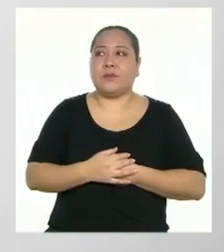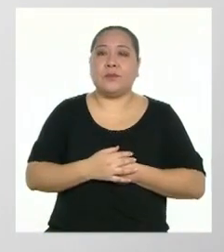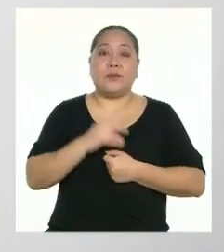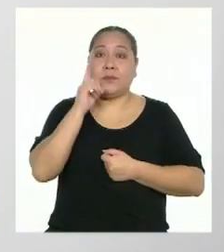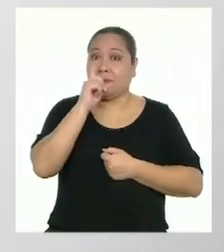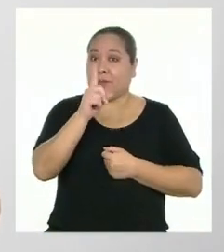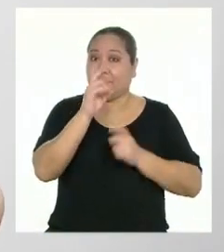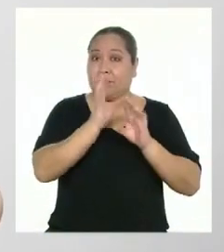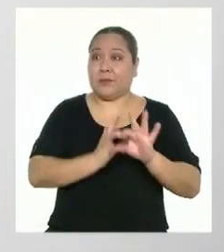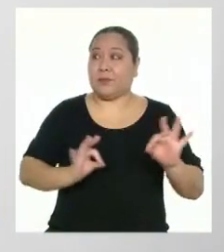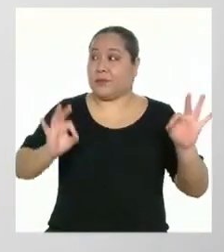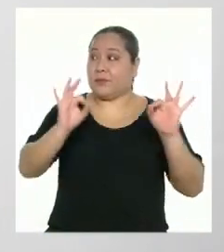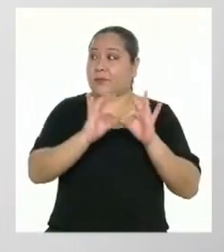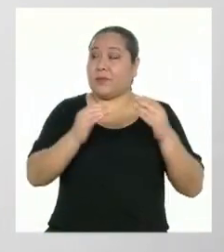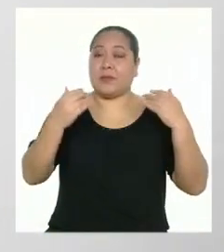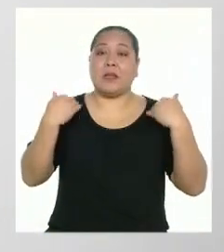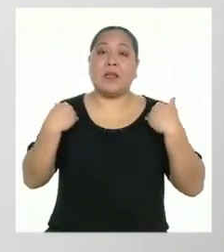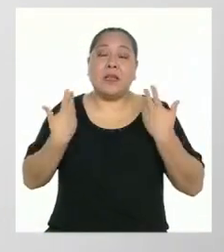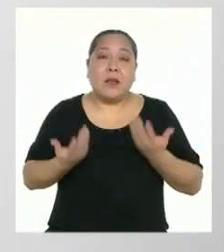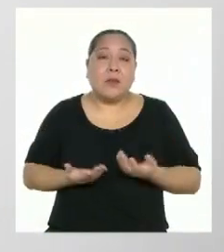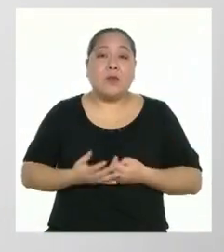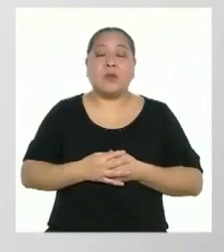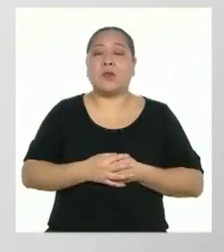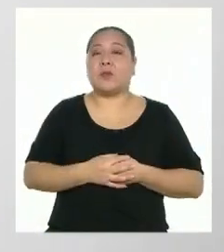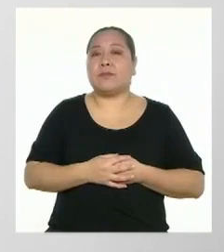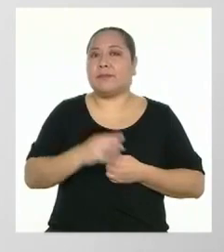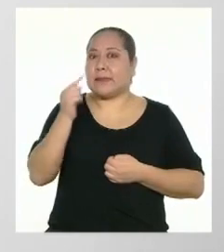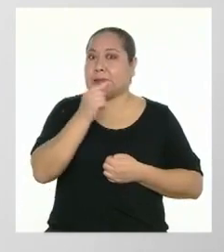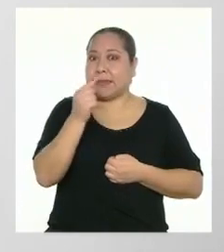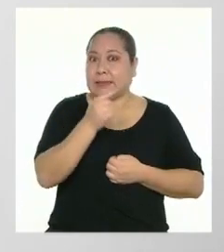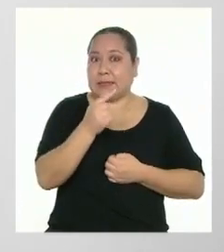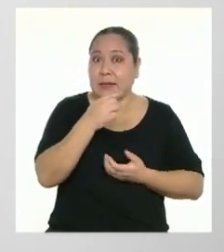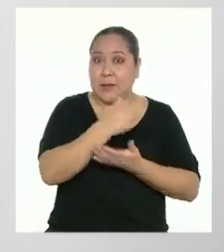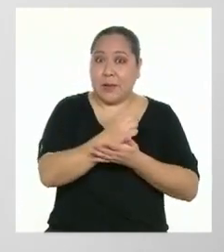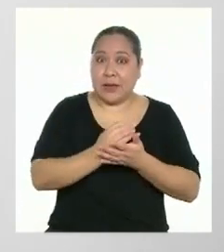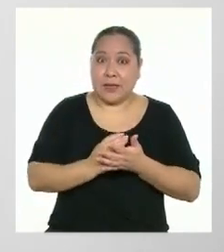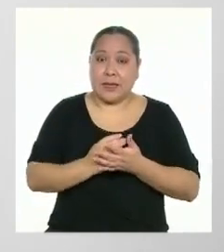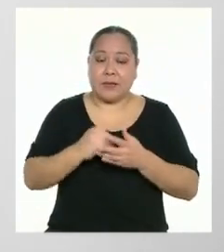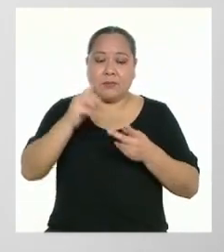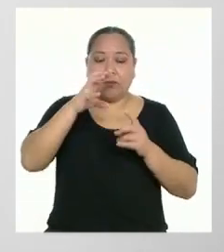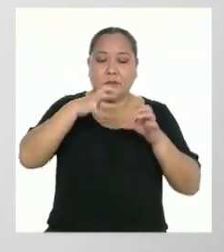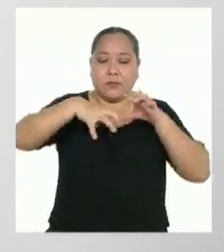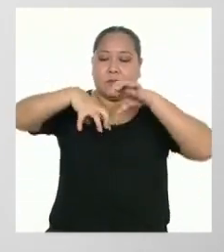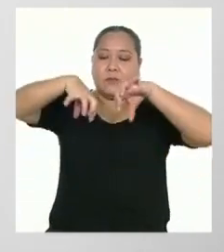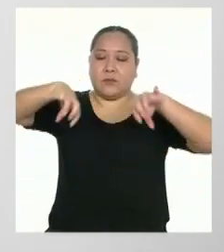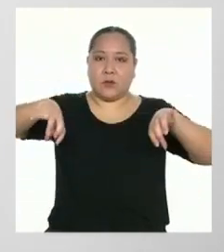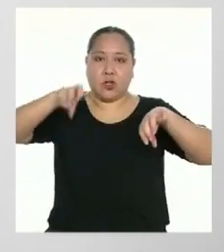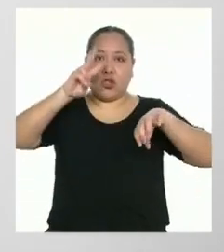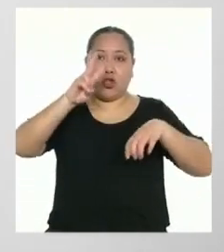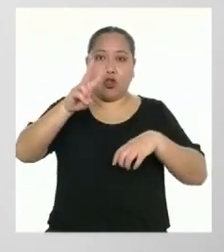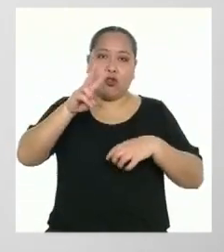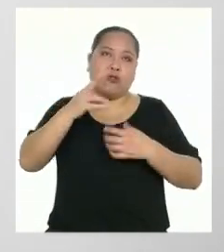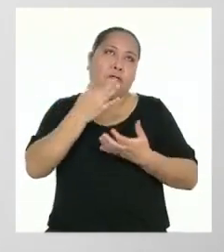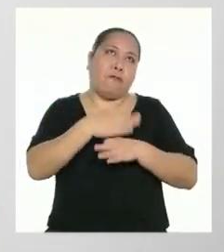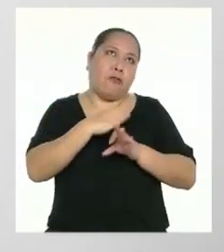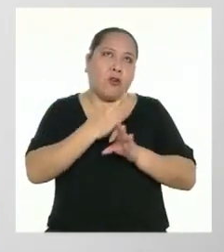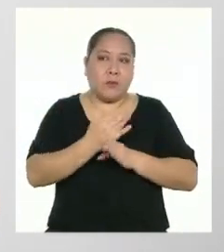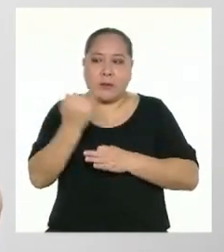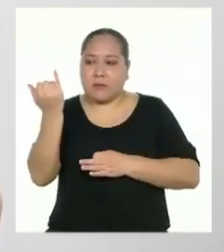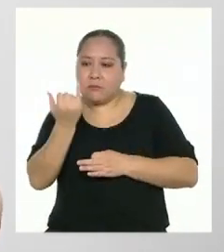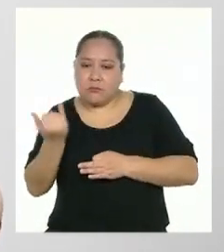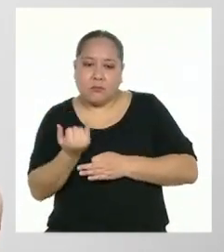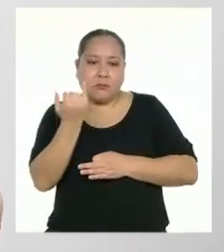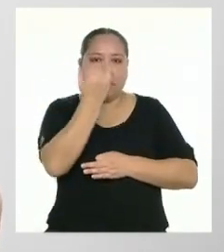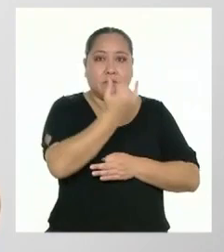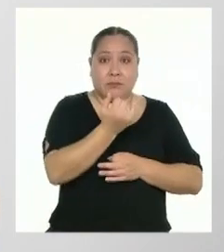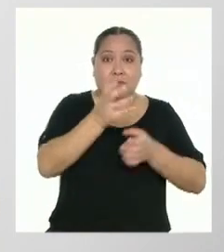importante que podemos tomar en cuenta aquí es que existen dos posibilidades para realizar la diagramación de